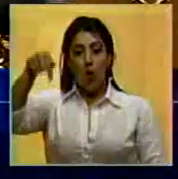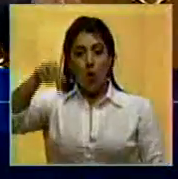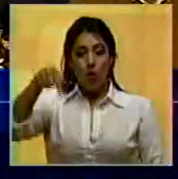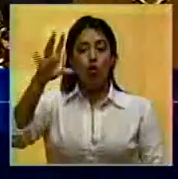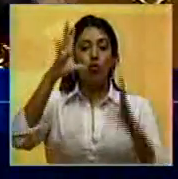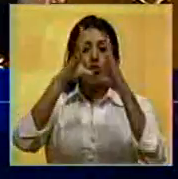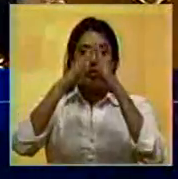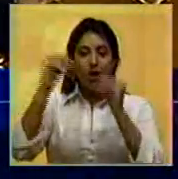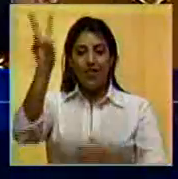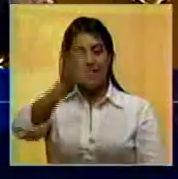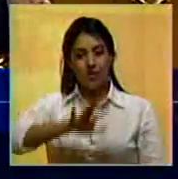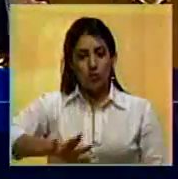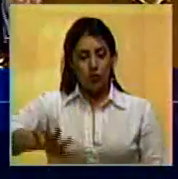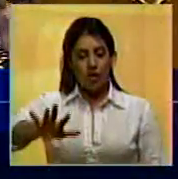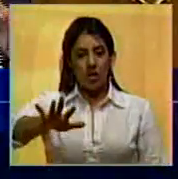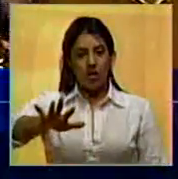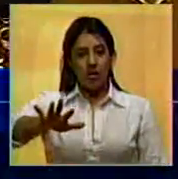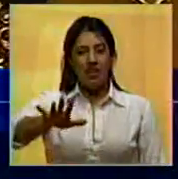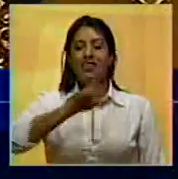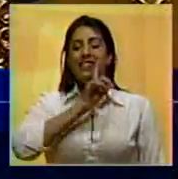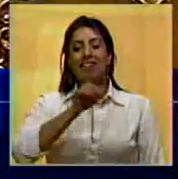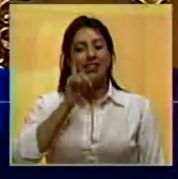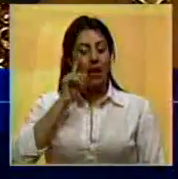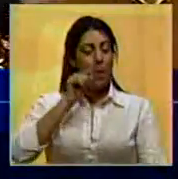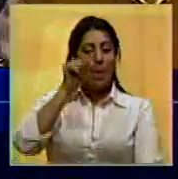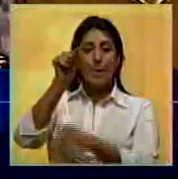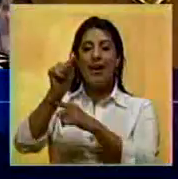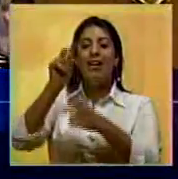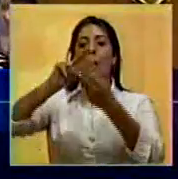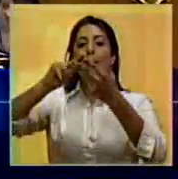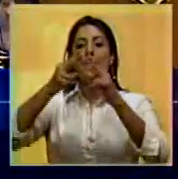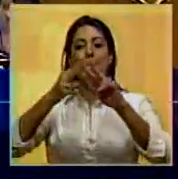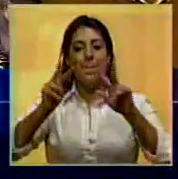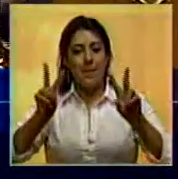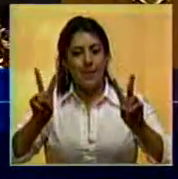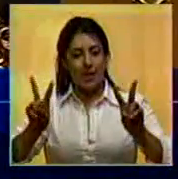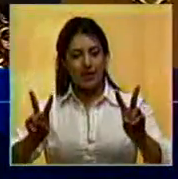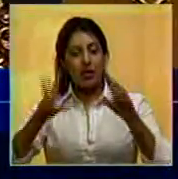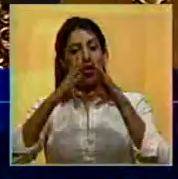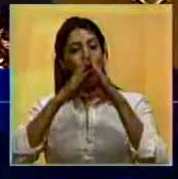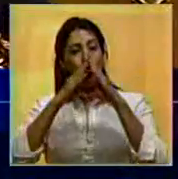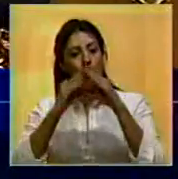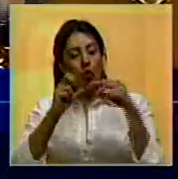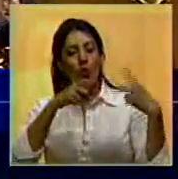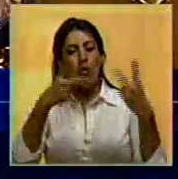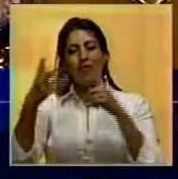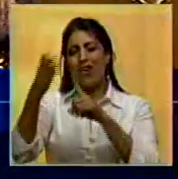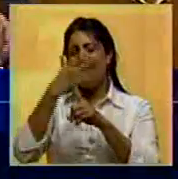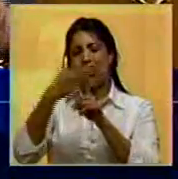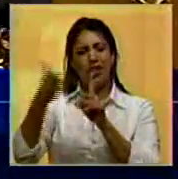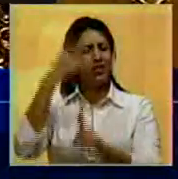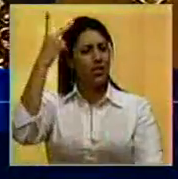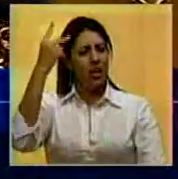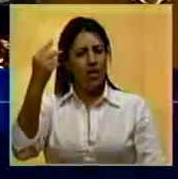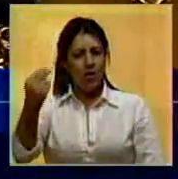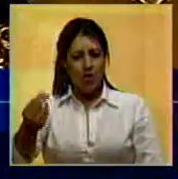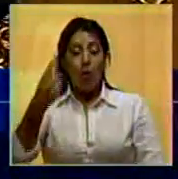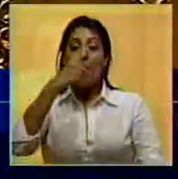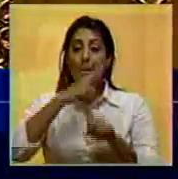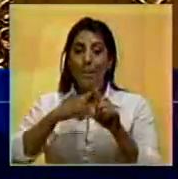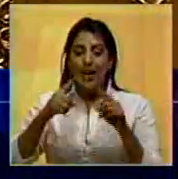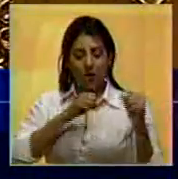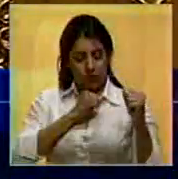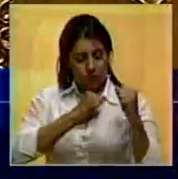de toda Venezuela es imponer la paz a través de la no violencia pero